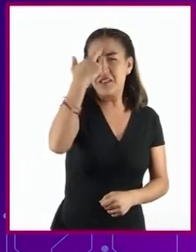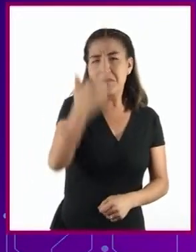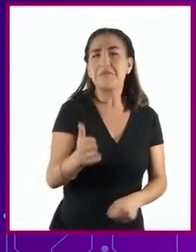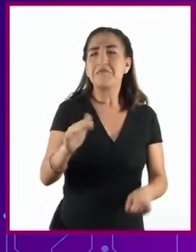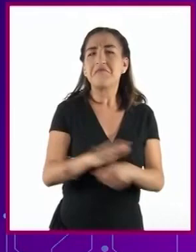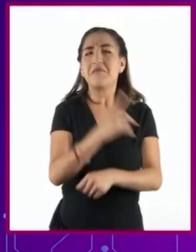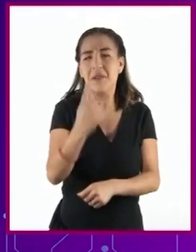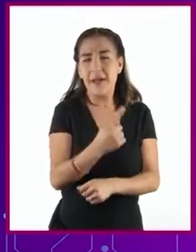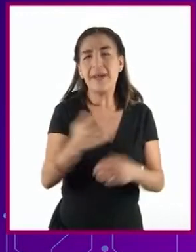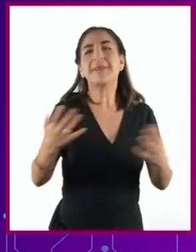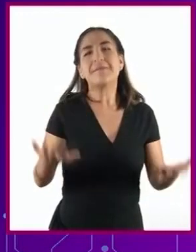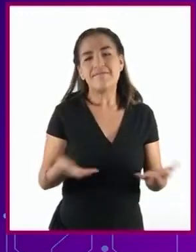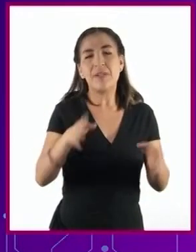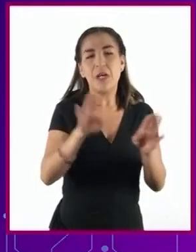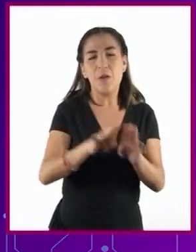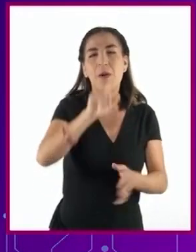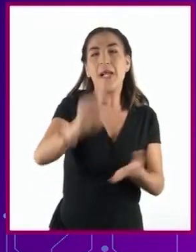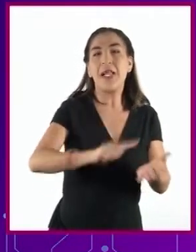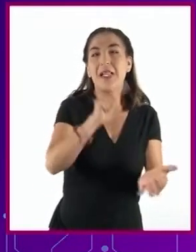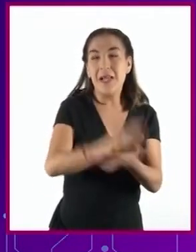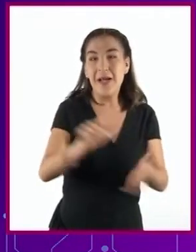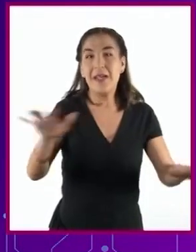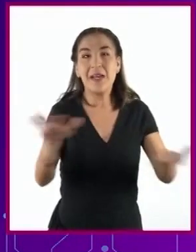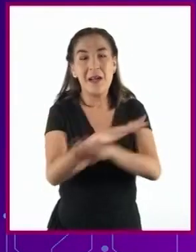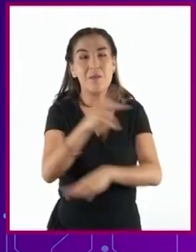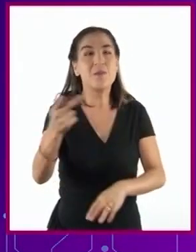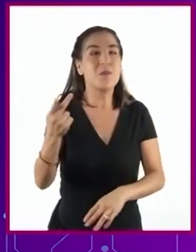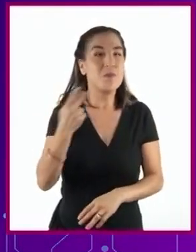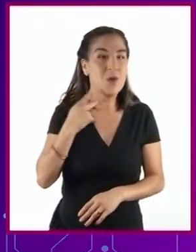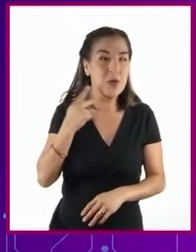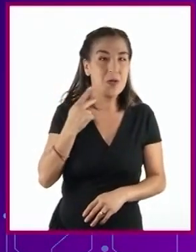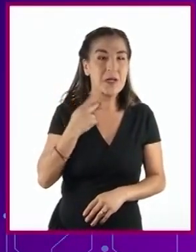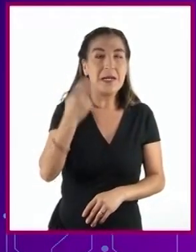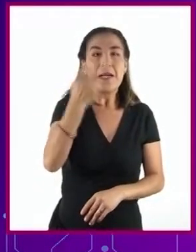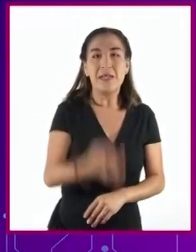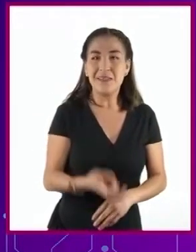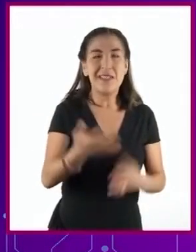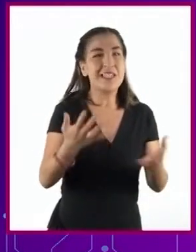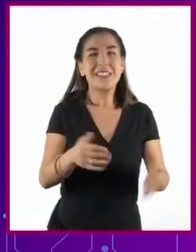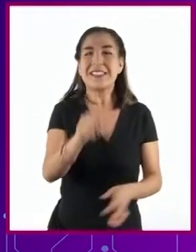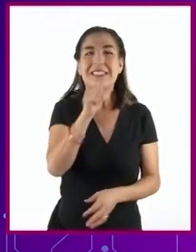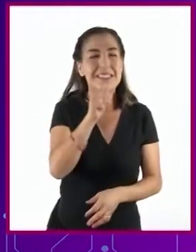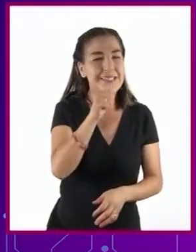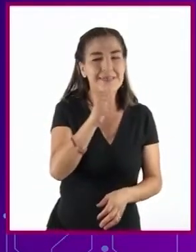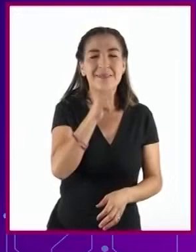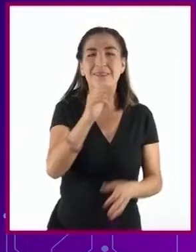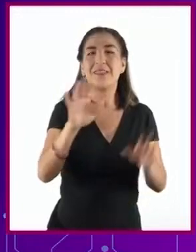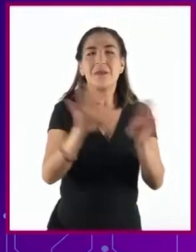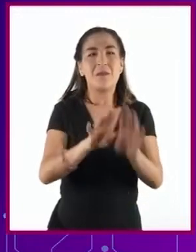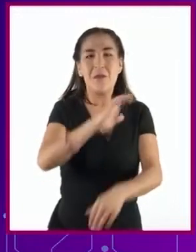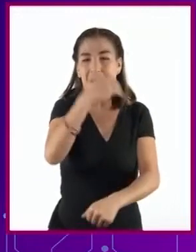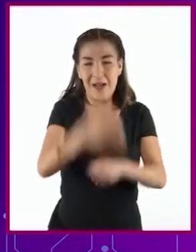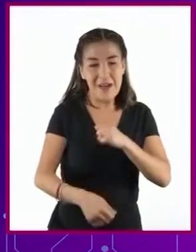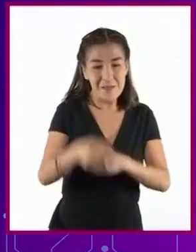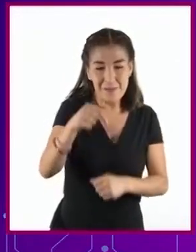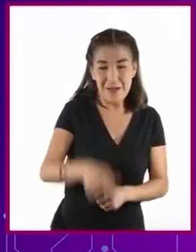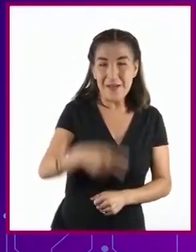conjuntamente con la reforma política que aún no concluye totalmente nuestro país